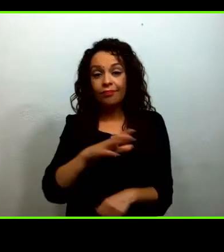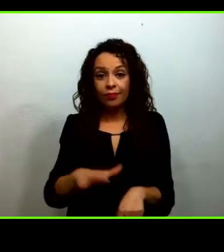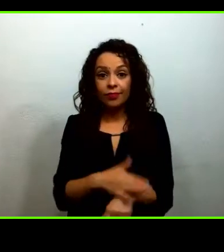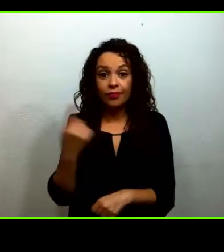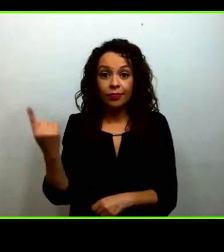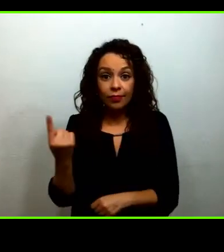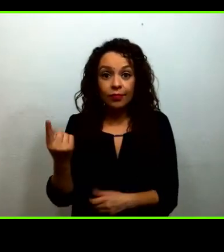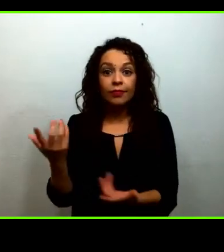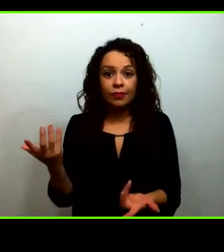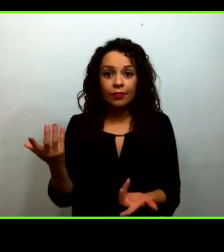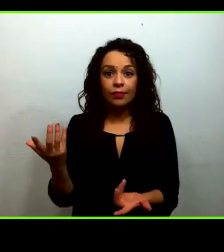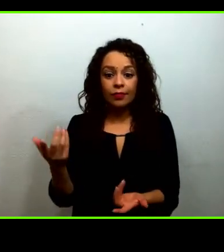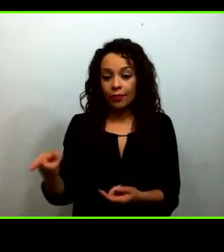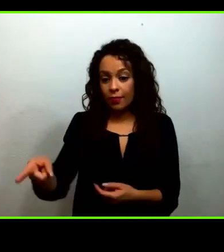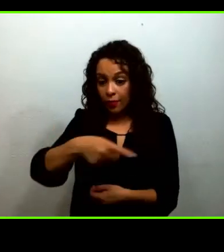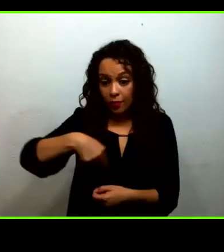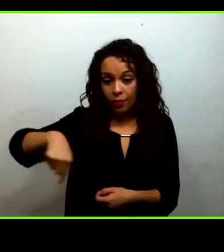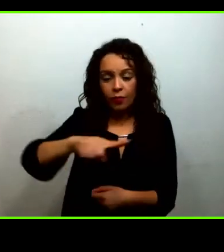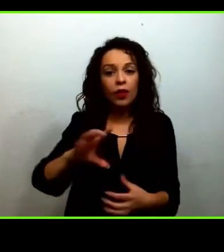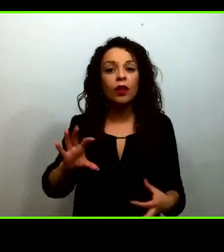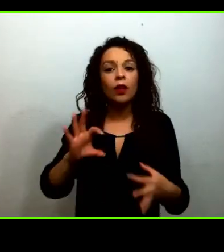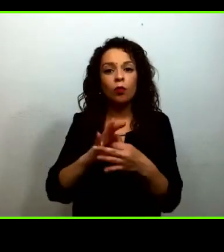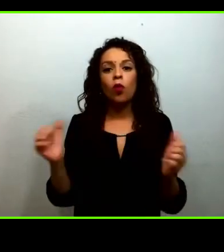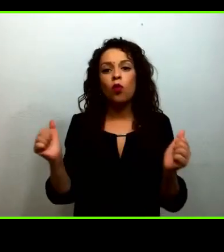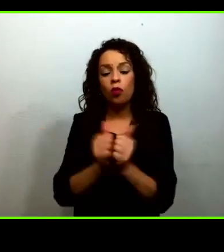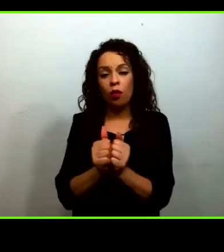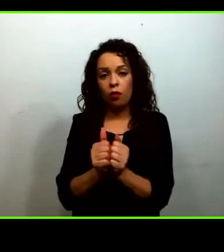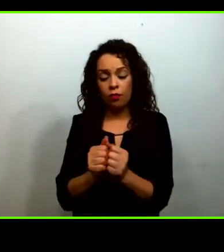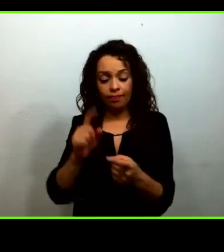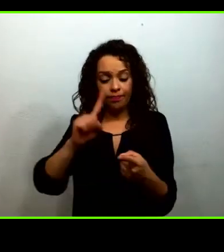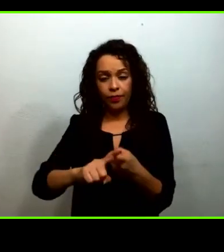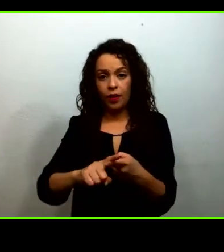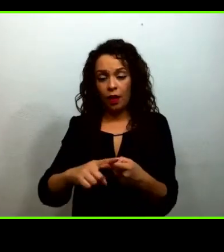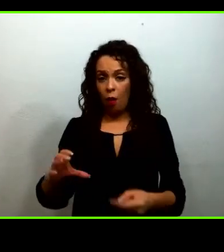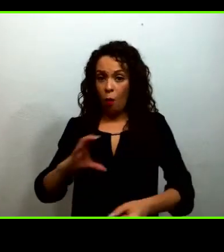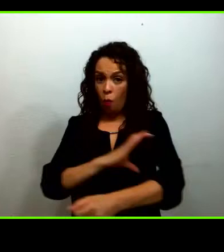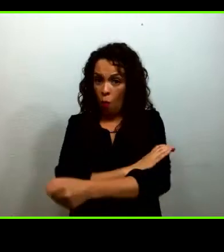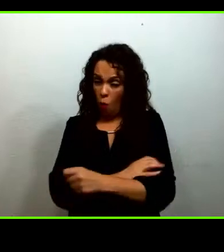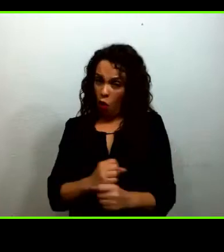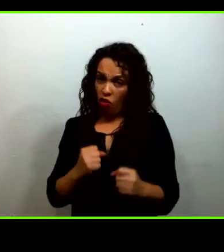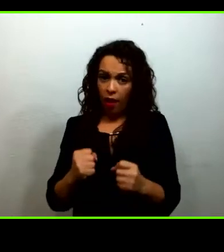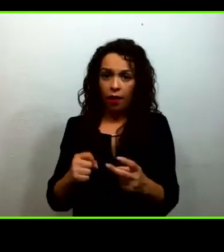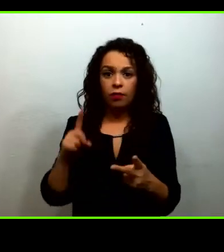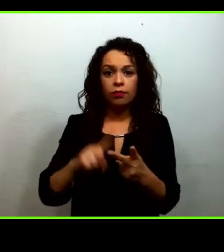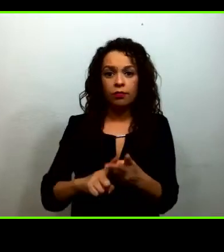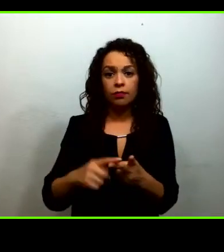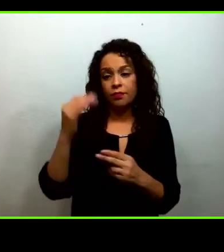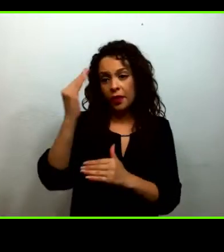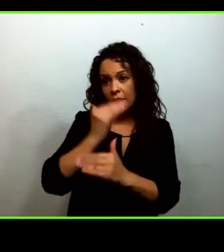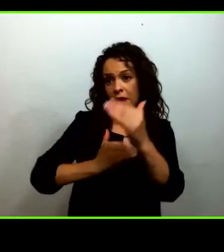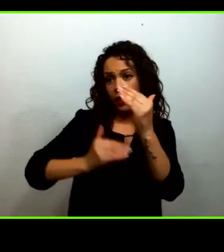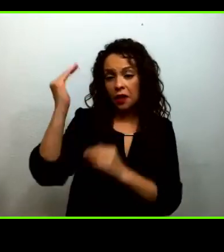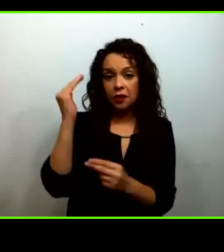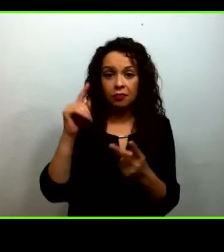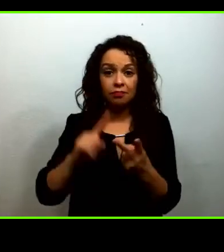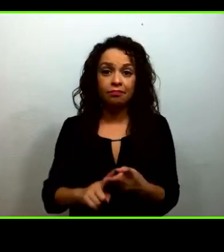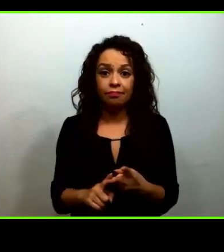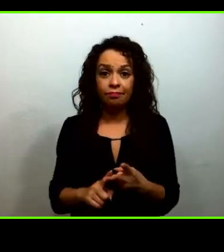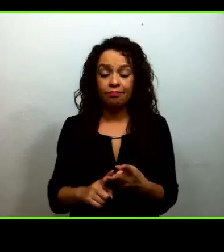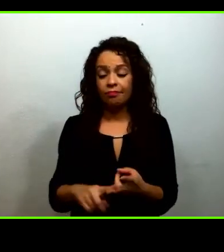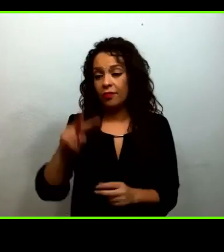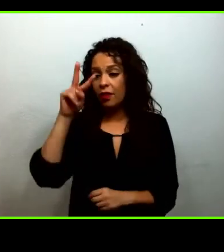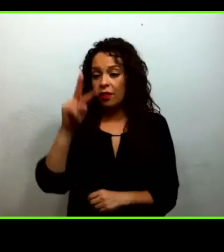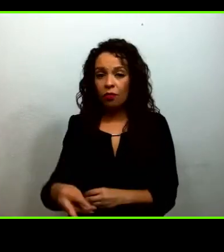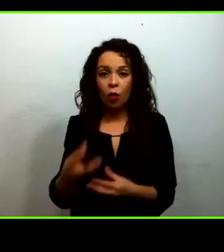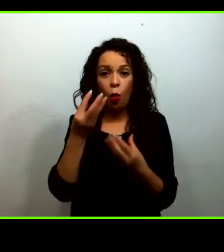el éxito. Esto es lo que nos ha traído y nos ha puesto en una posición tan compleja, de brechas tan, tan grandes.